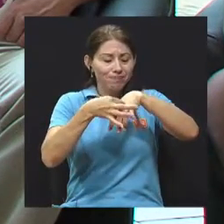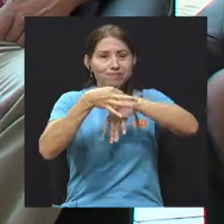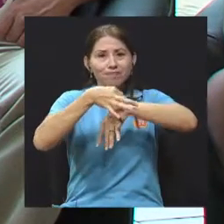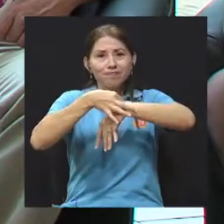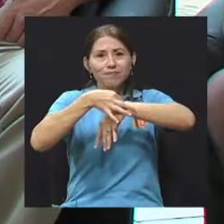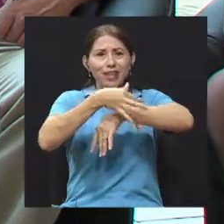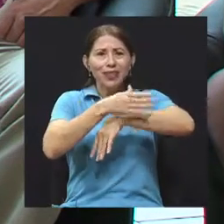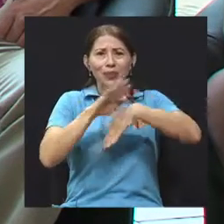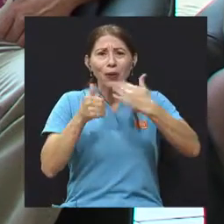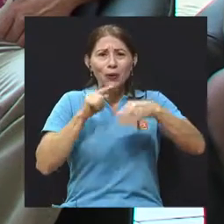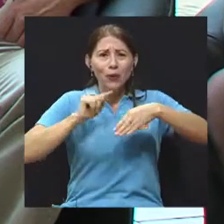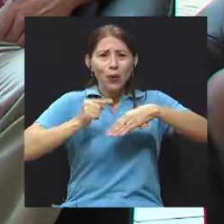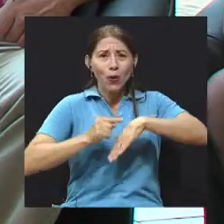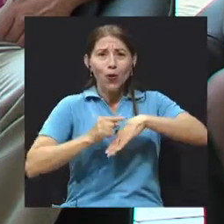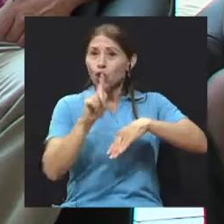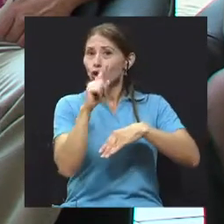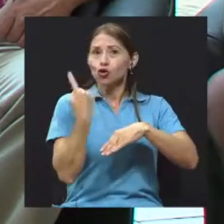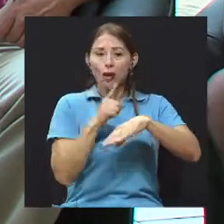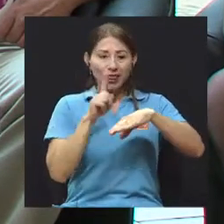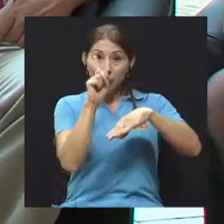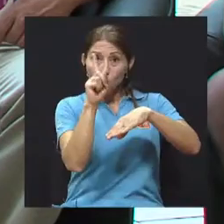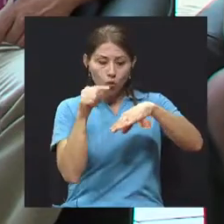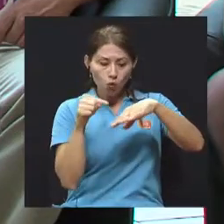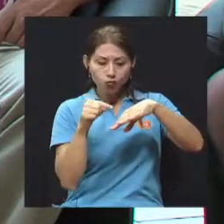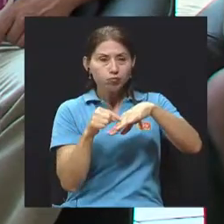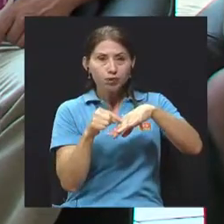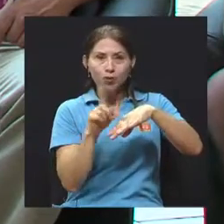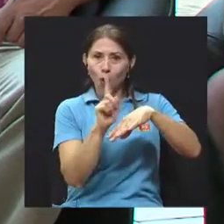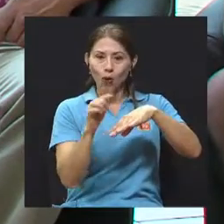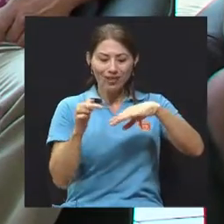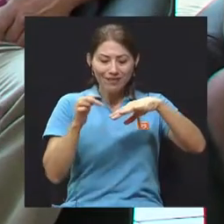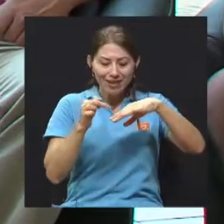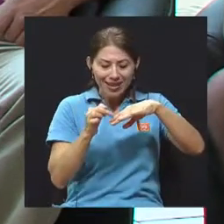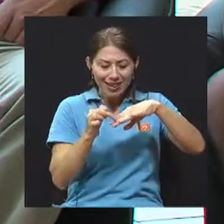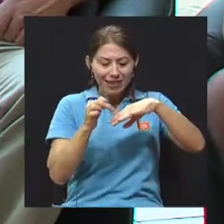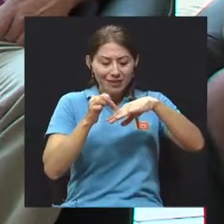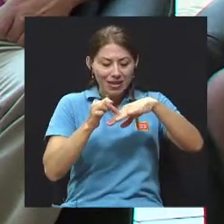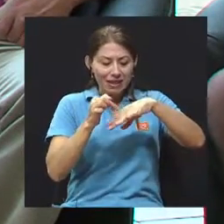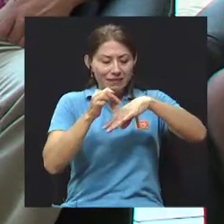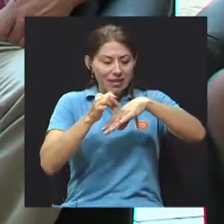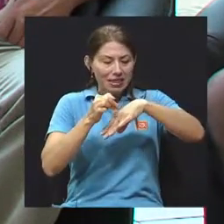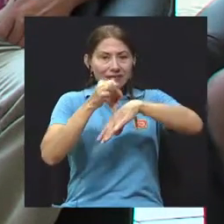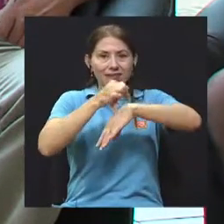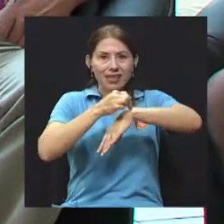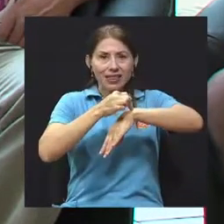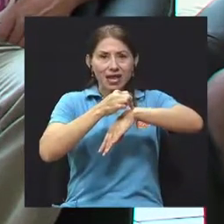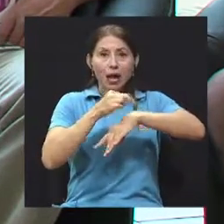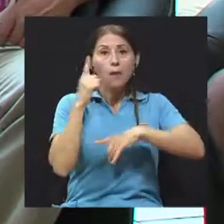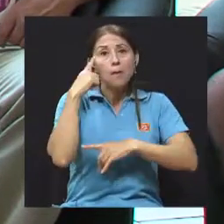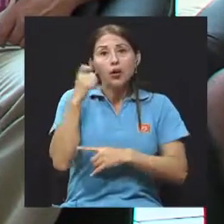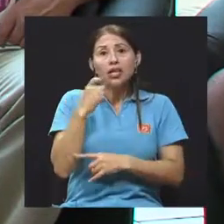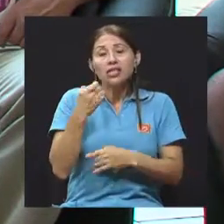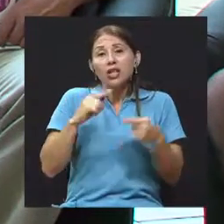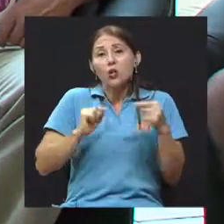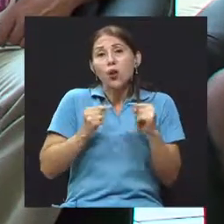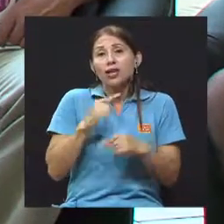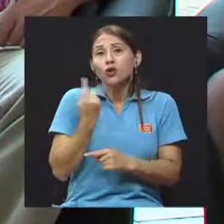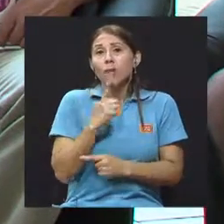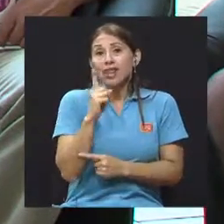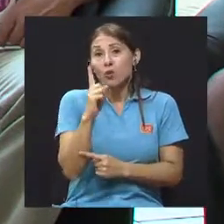las muñecas. No es una única que está afectada. Puesto que si solo una articulación duele, uno puede pensar que puede haber un proceso de